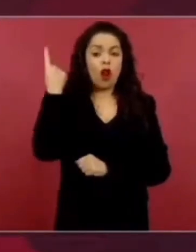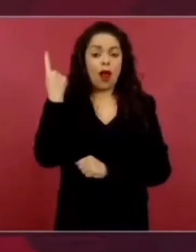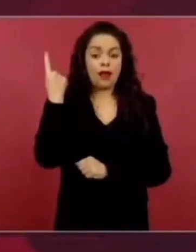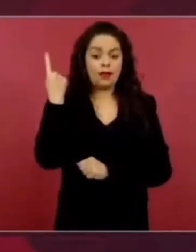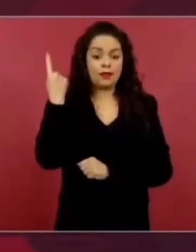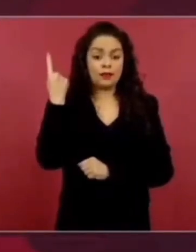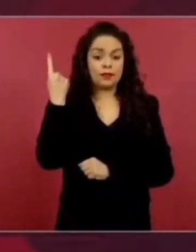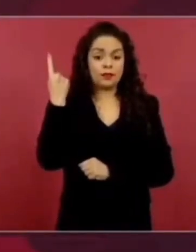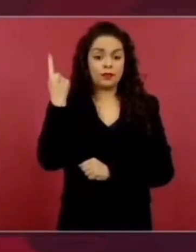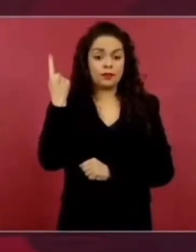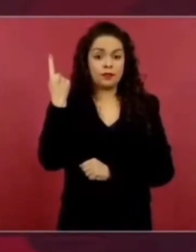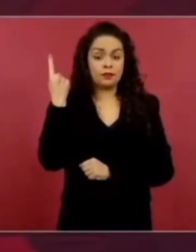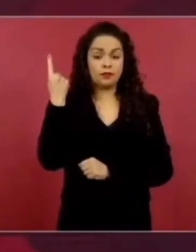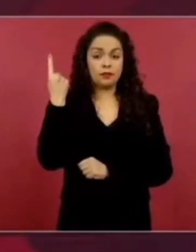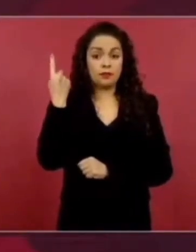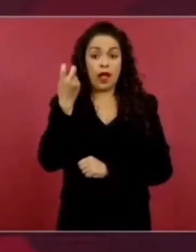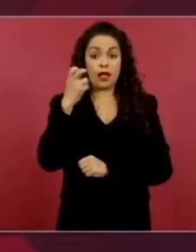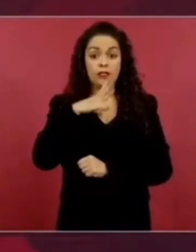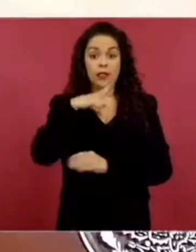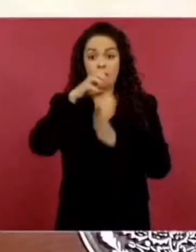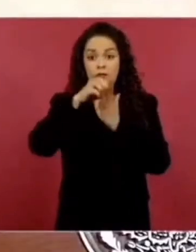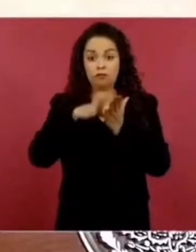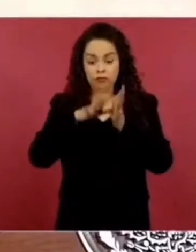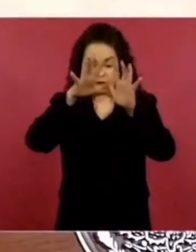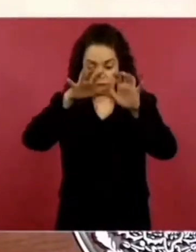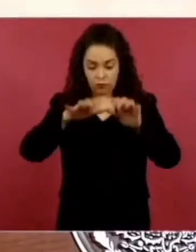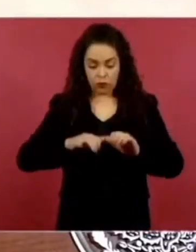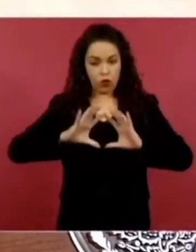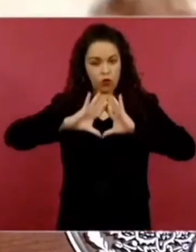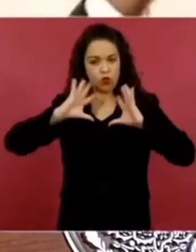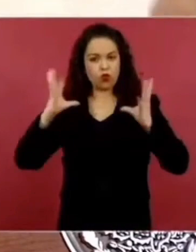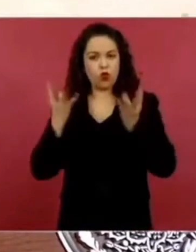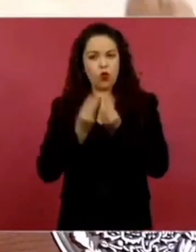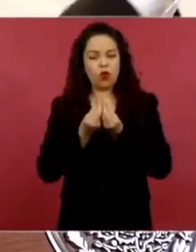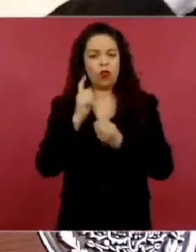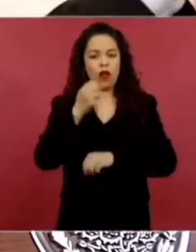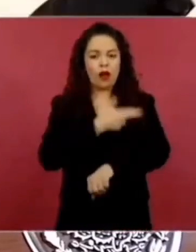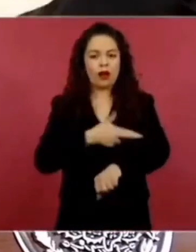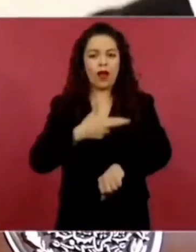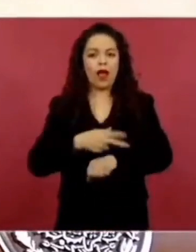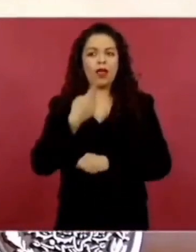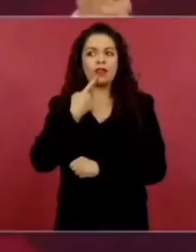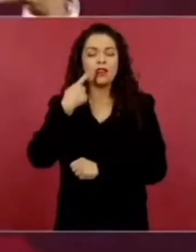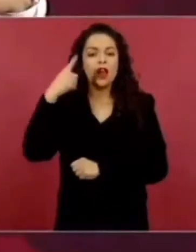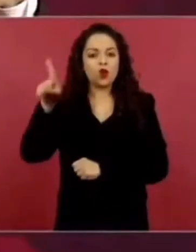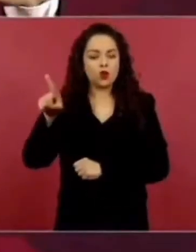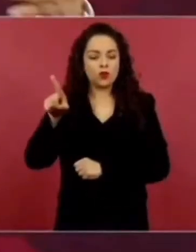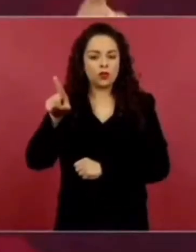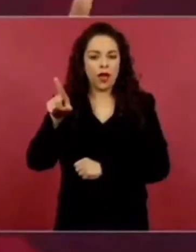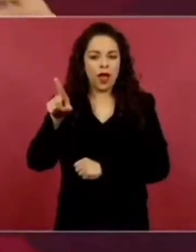es lo que comprende la denuncia en su conjunto. Pero ya, bueno, se avanzó